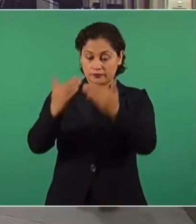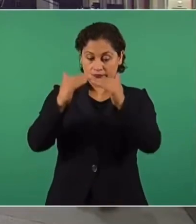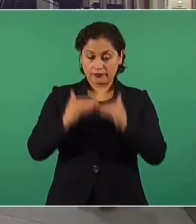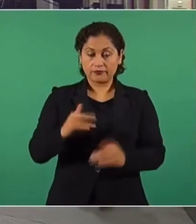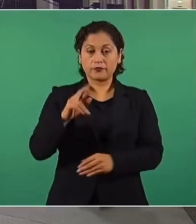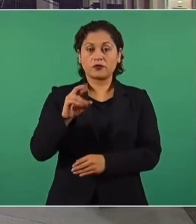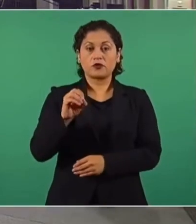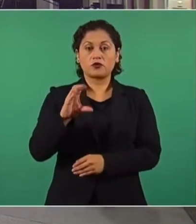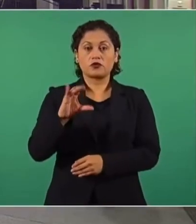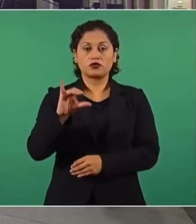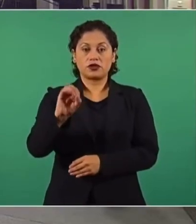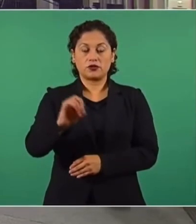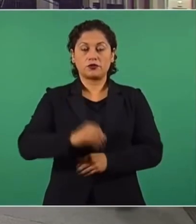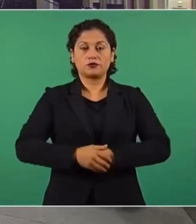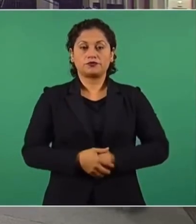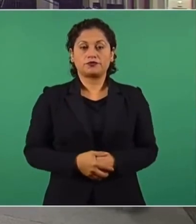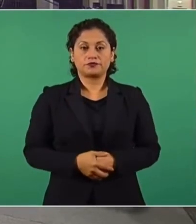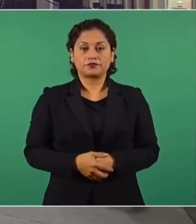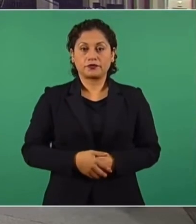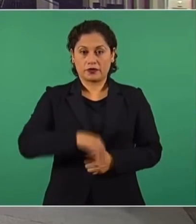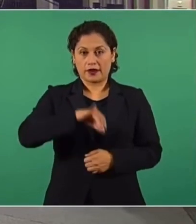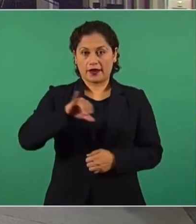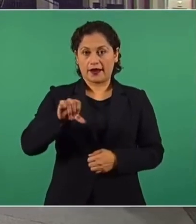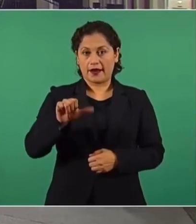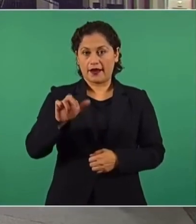Jardines.